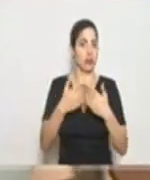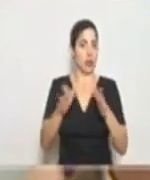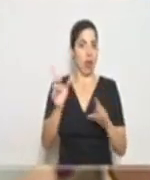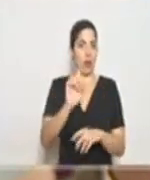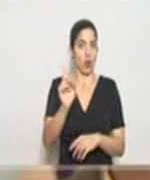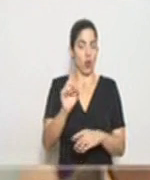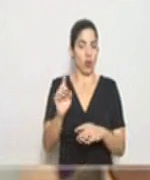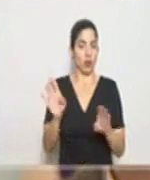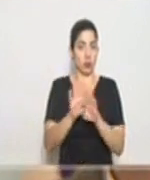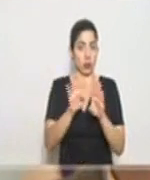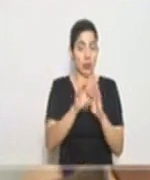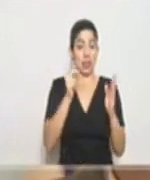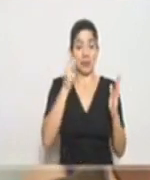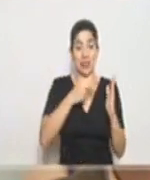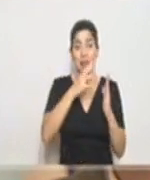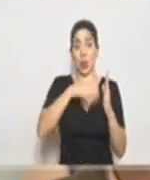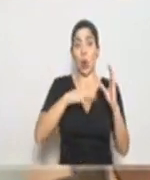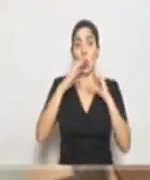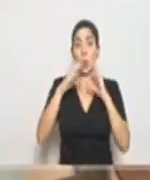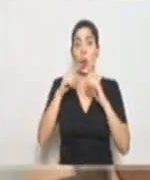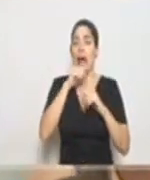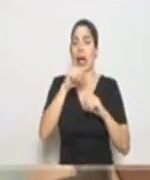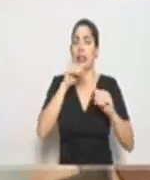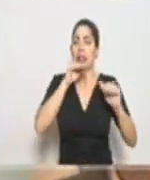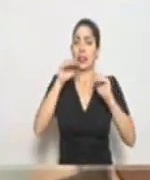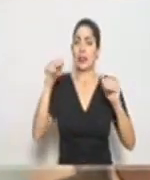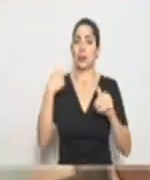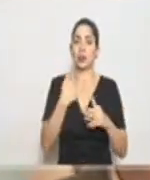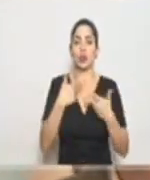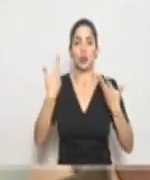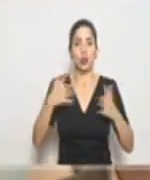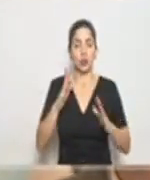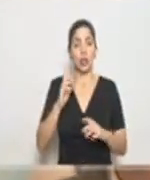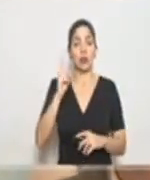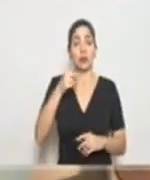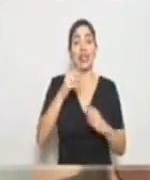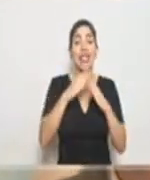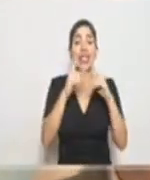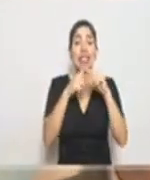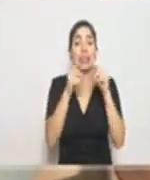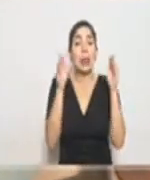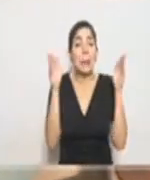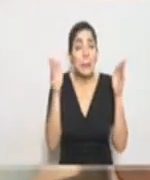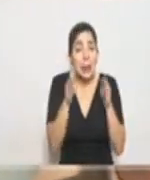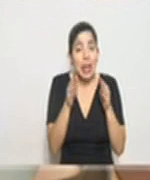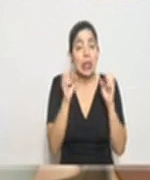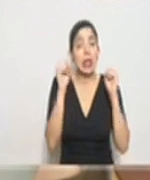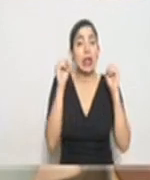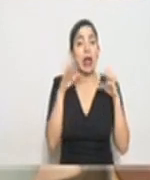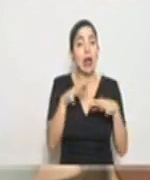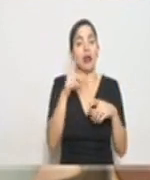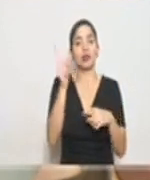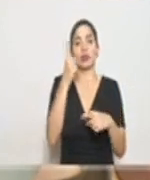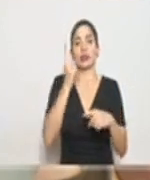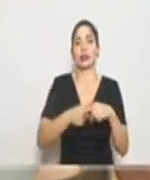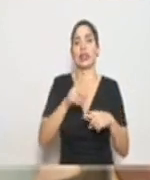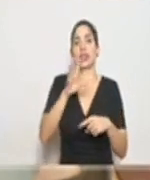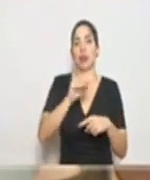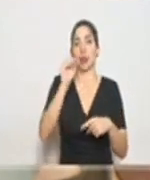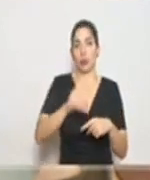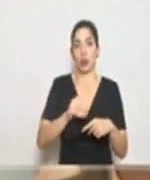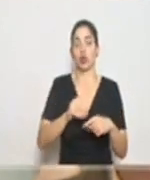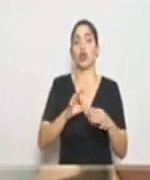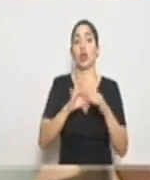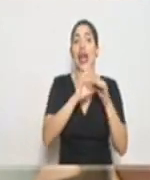abiertas y en ese comunicado ellos hacen un llamado. Nosotros habíamos tomado la medida de que en iglesias pequeñas tuvieran un aforo del 50%, ya la Alianza